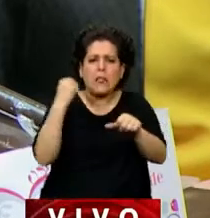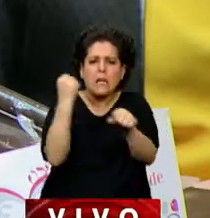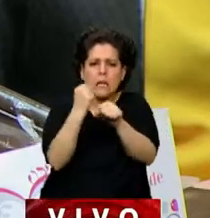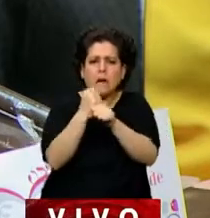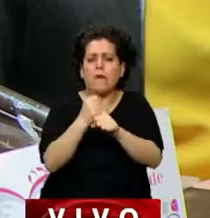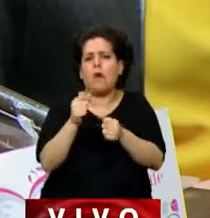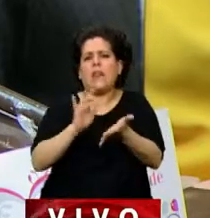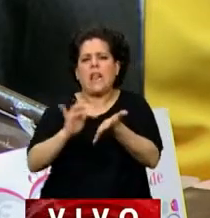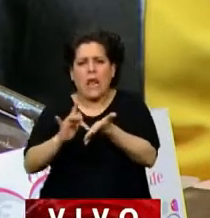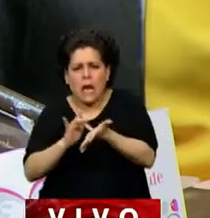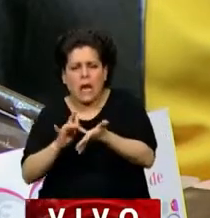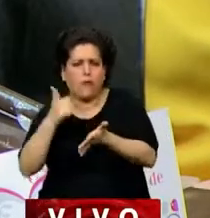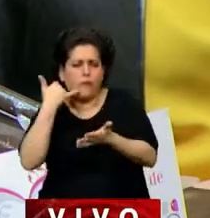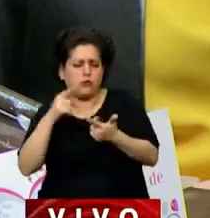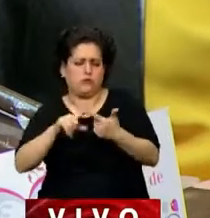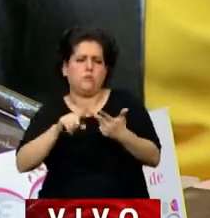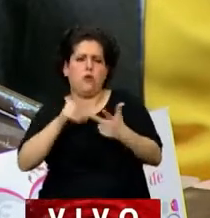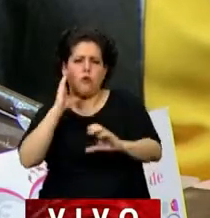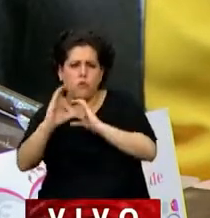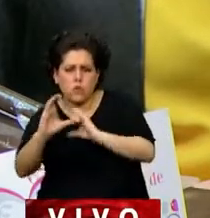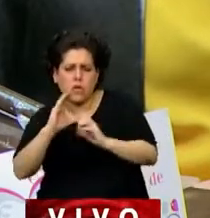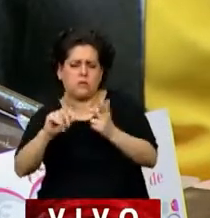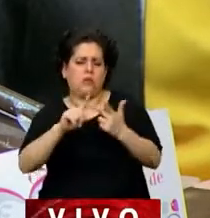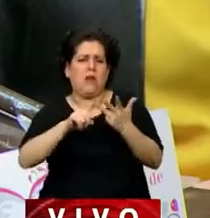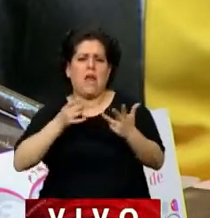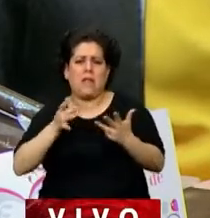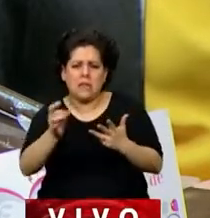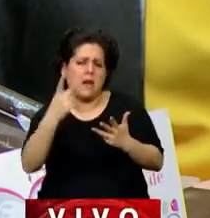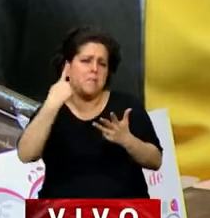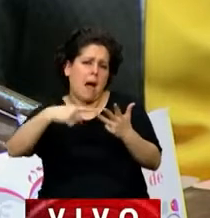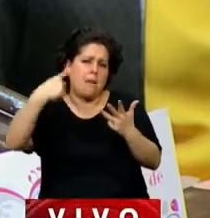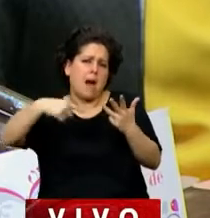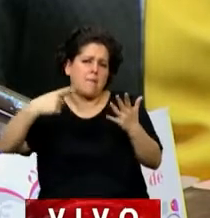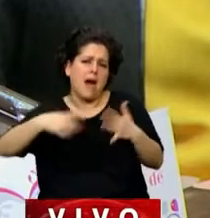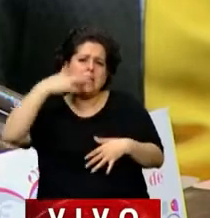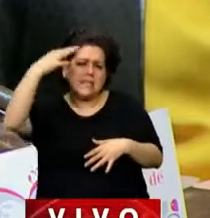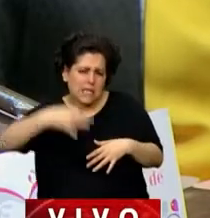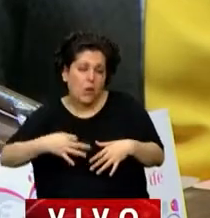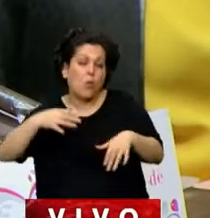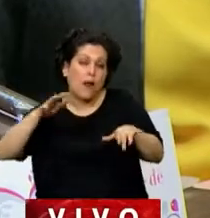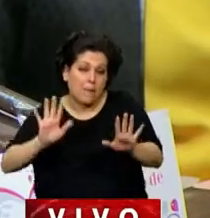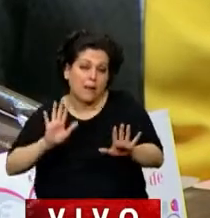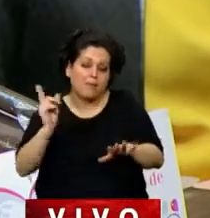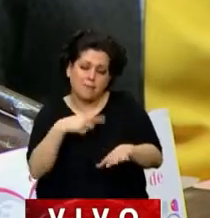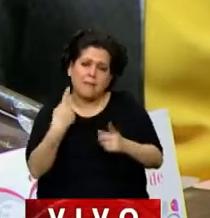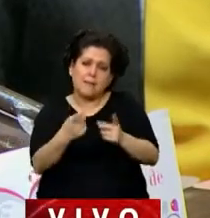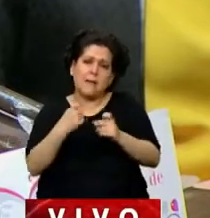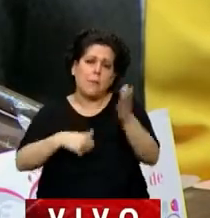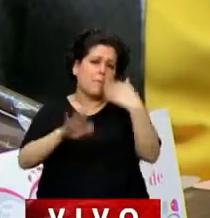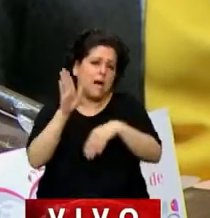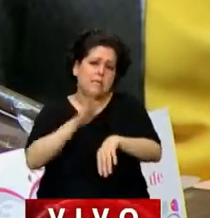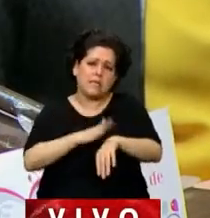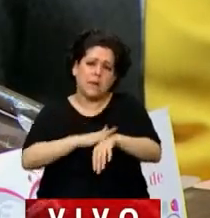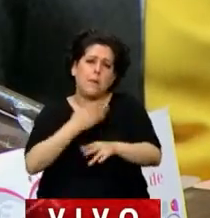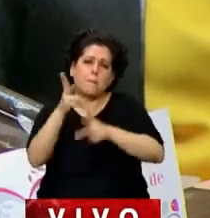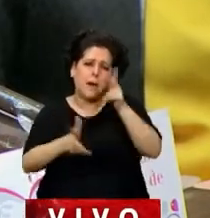telégrafos, las comunicaciones, el tren y demás. Seguramente vamos a necesitar más tiempo para hablar